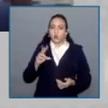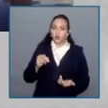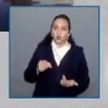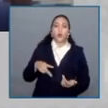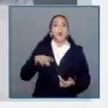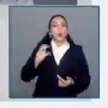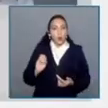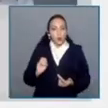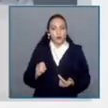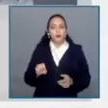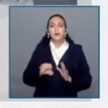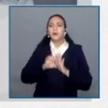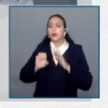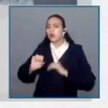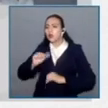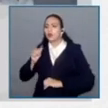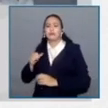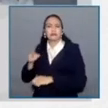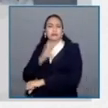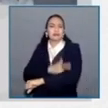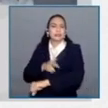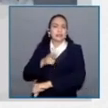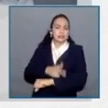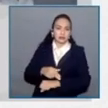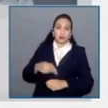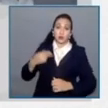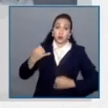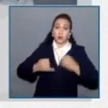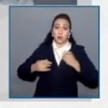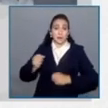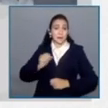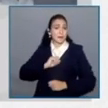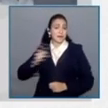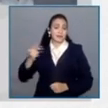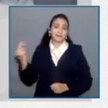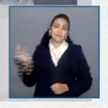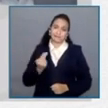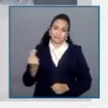especialización. Para el canal del Poder Judicial de la Federación, Mario López Peña.